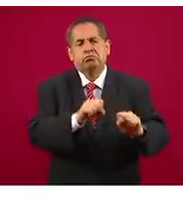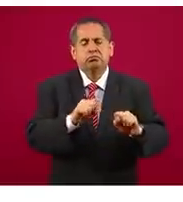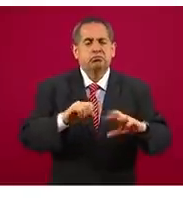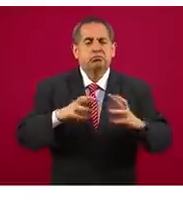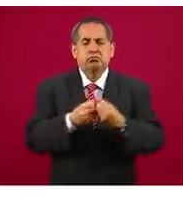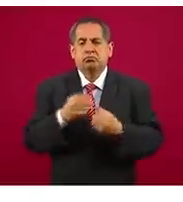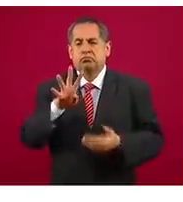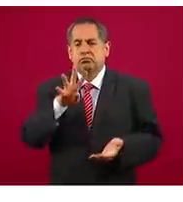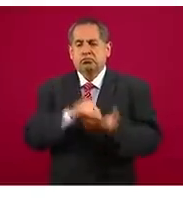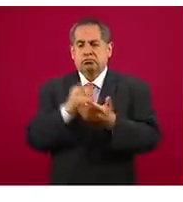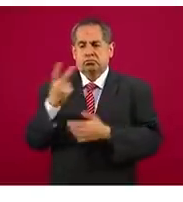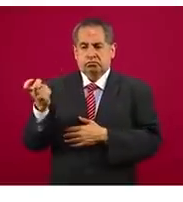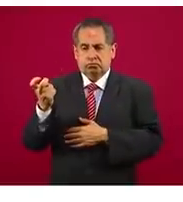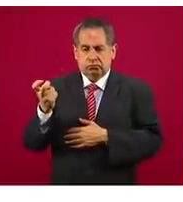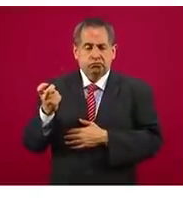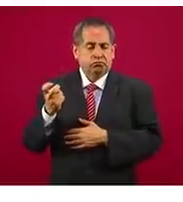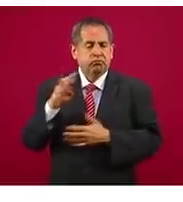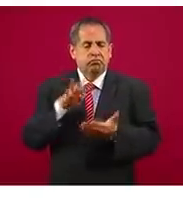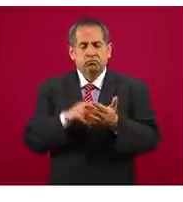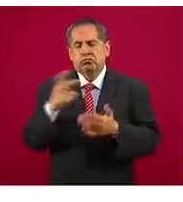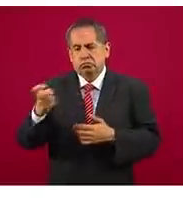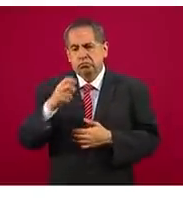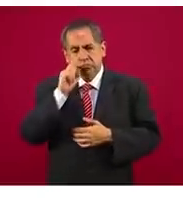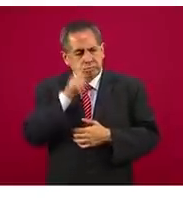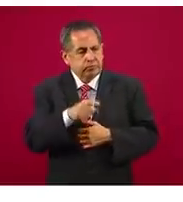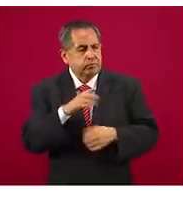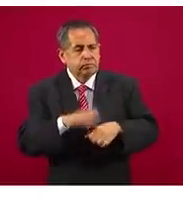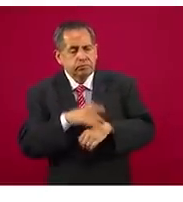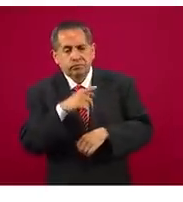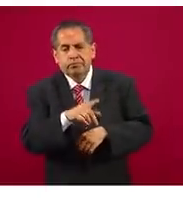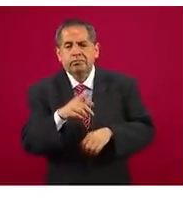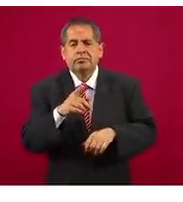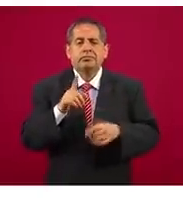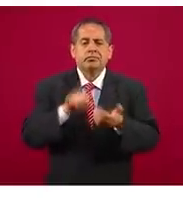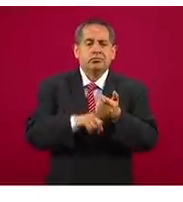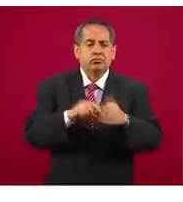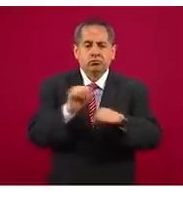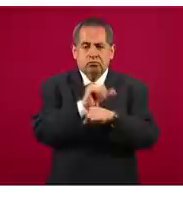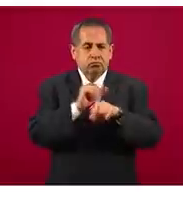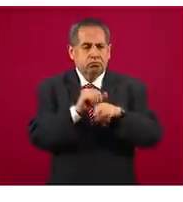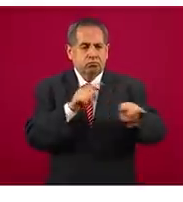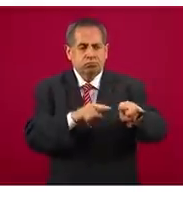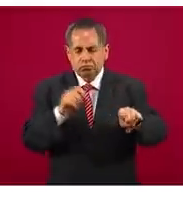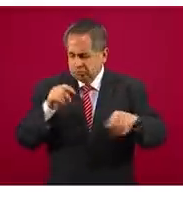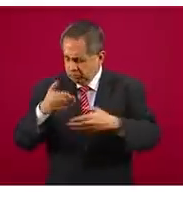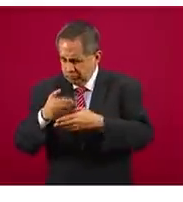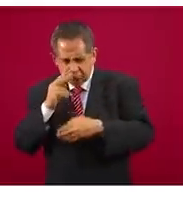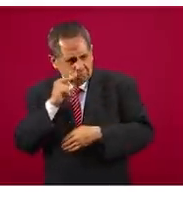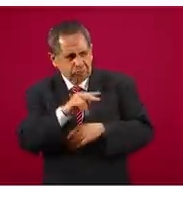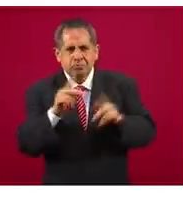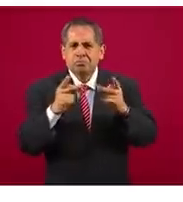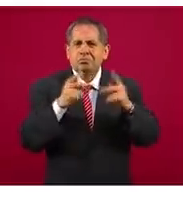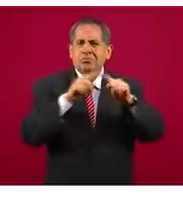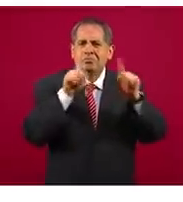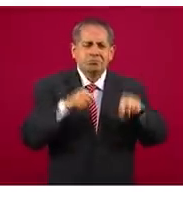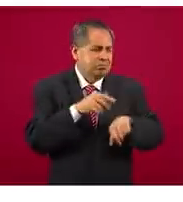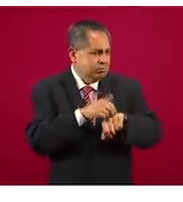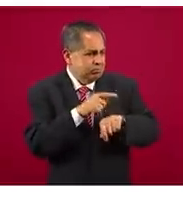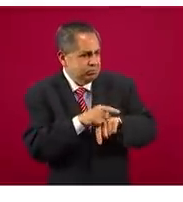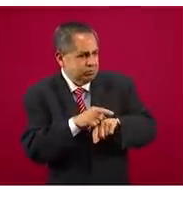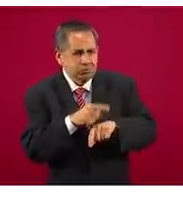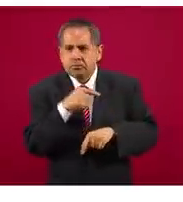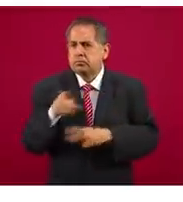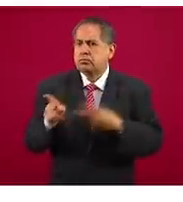doscientos. principalmente los delitos que se han atendido son vehículos con reporte de robo, portación de arma de fuego, drogas,